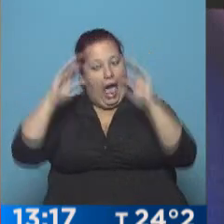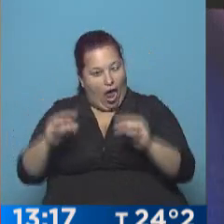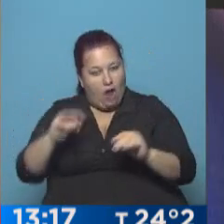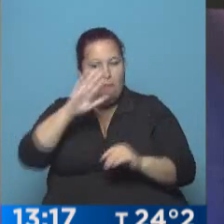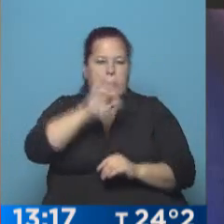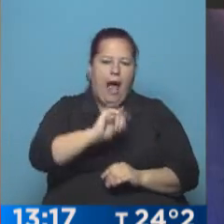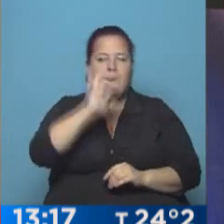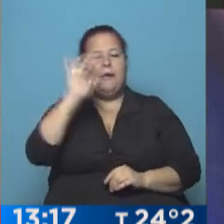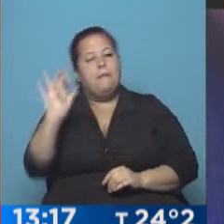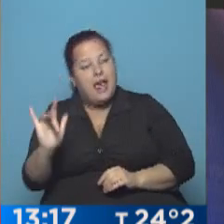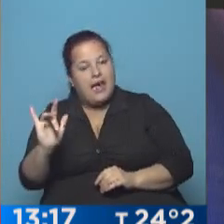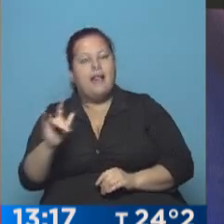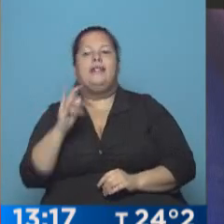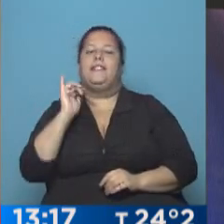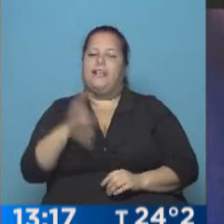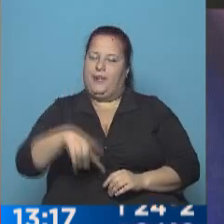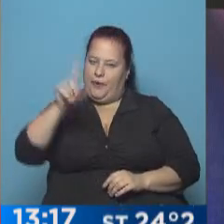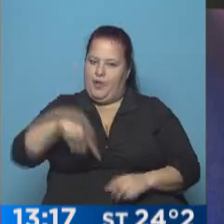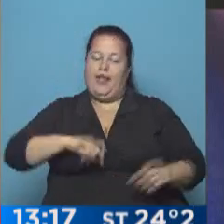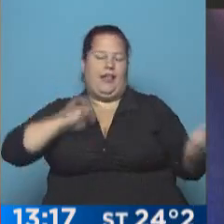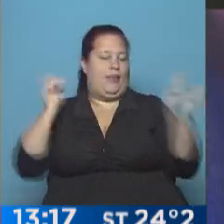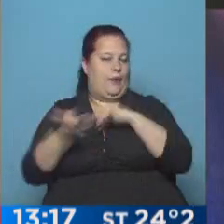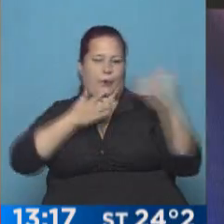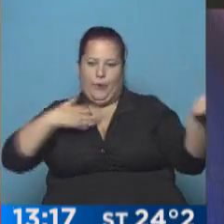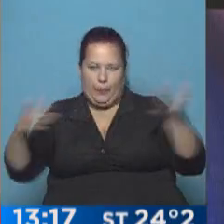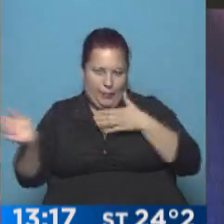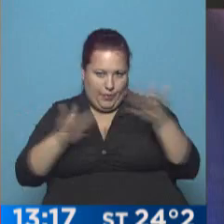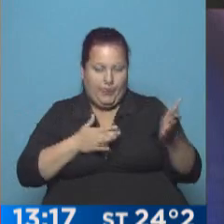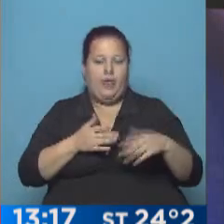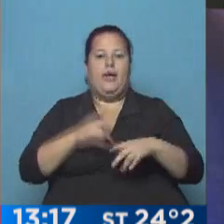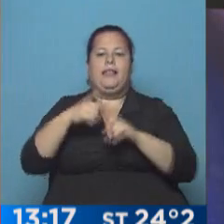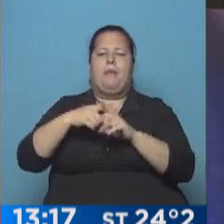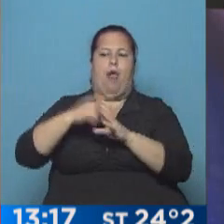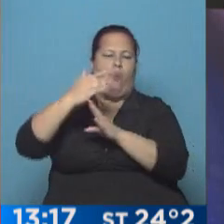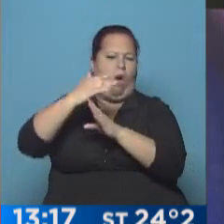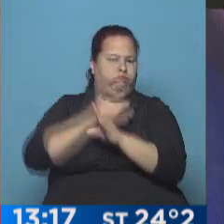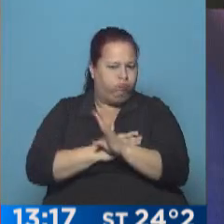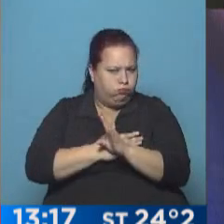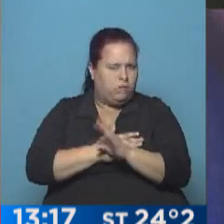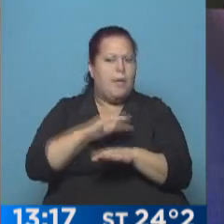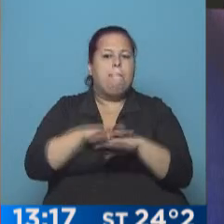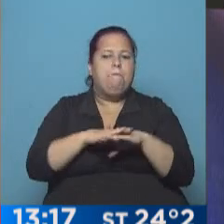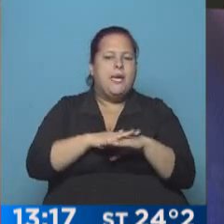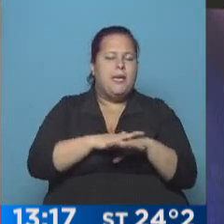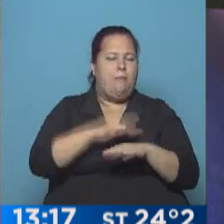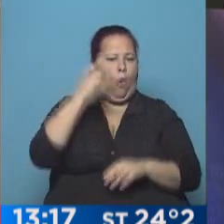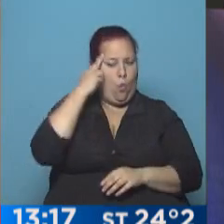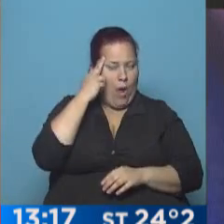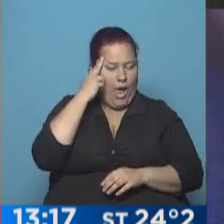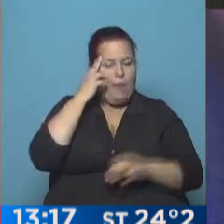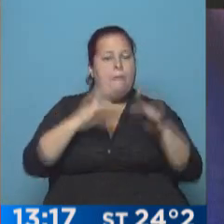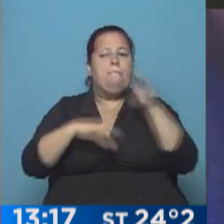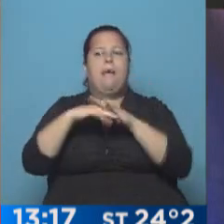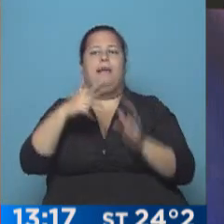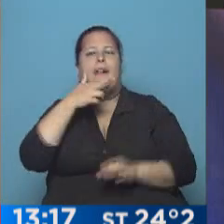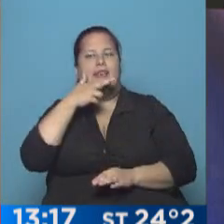entre el martes y el miércoles, sí, se viene el cambio de viento. Desciende fuerte la temperatura, la mínima se va a 9 y